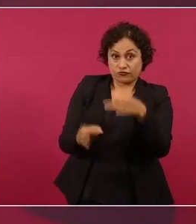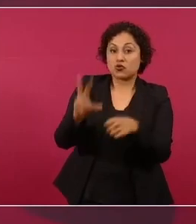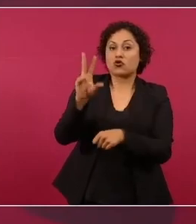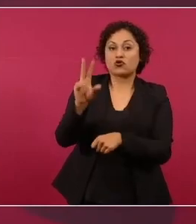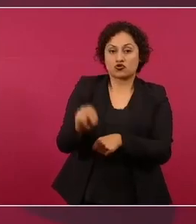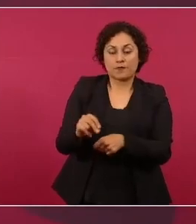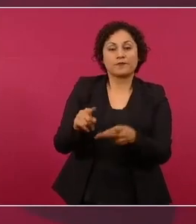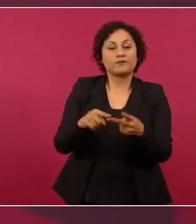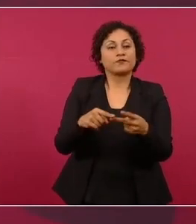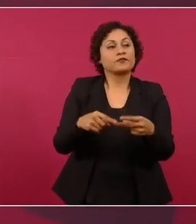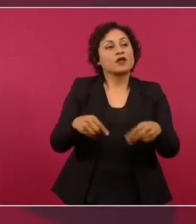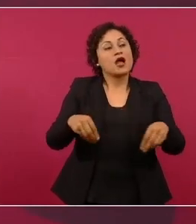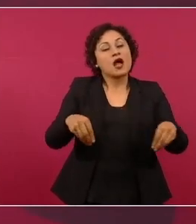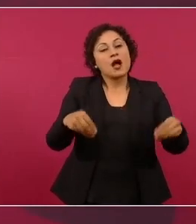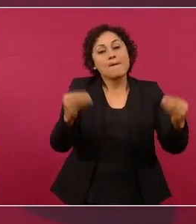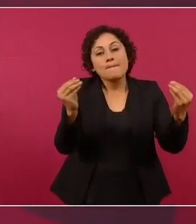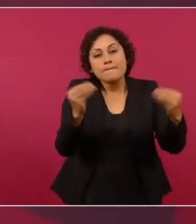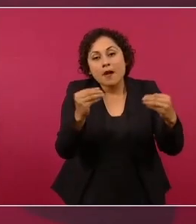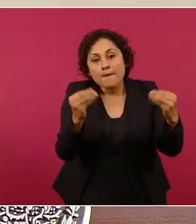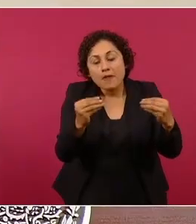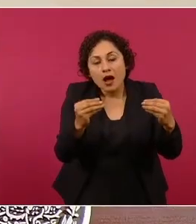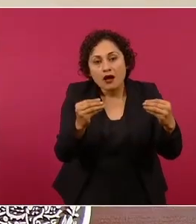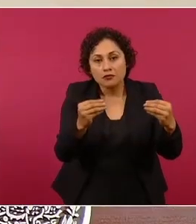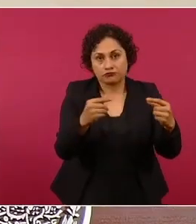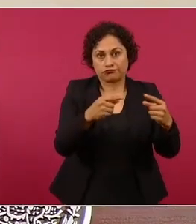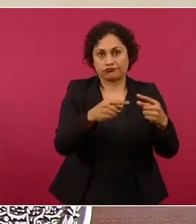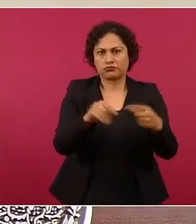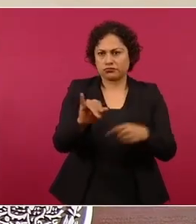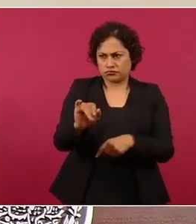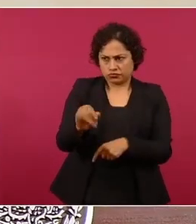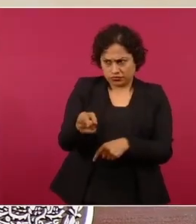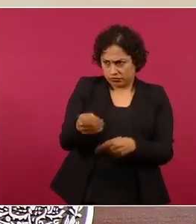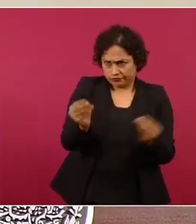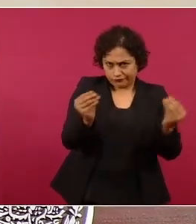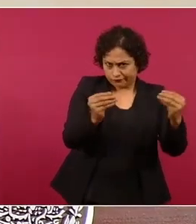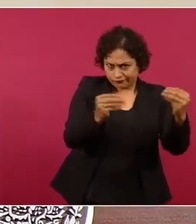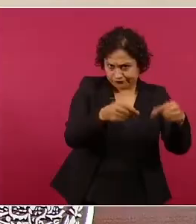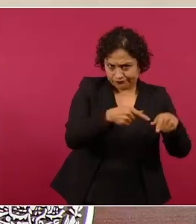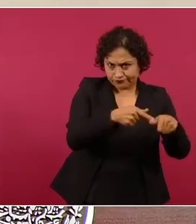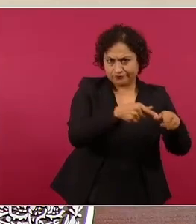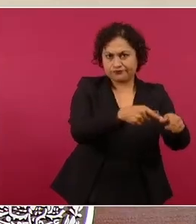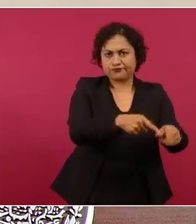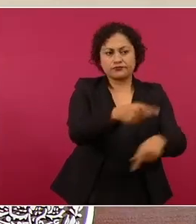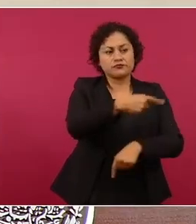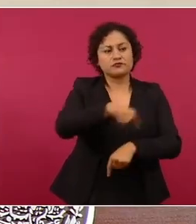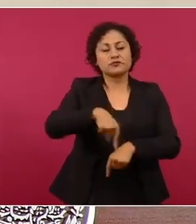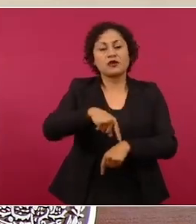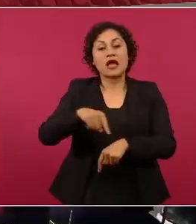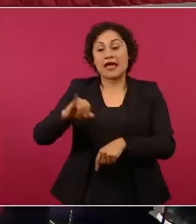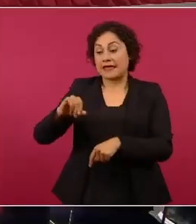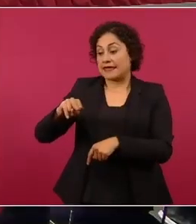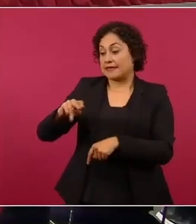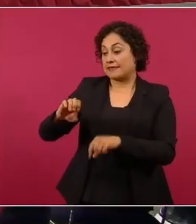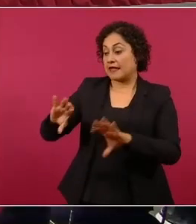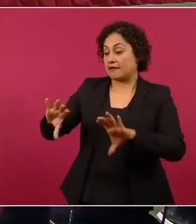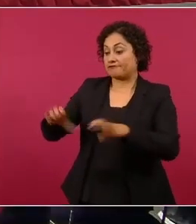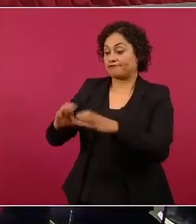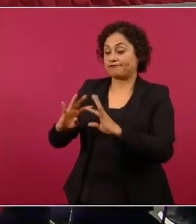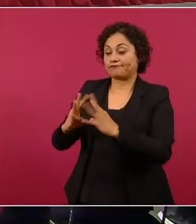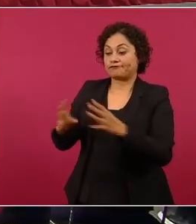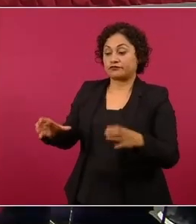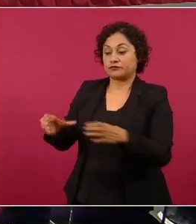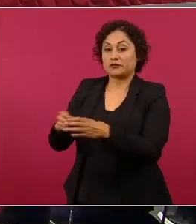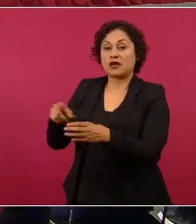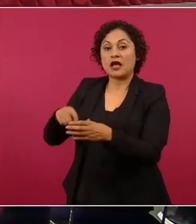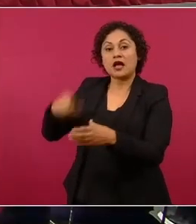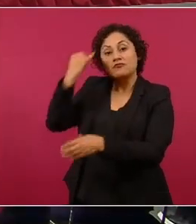Se presentó como INE, sí, como INE. Los consejeros decidieron presentarla y luego